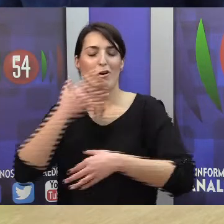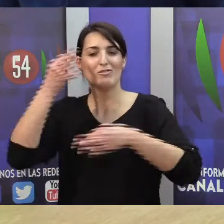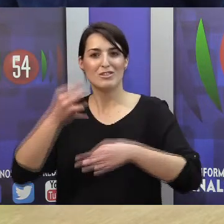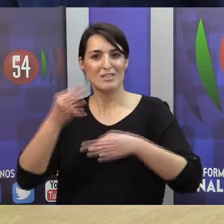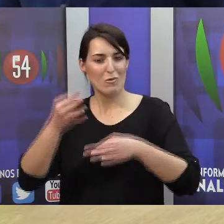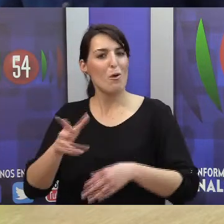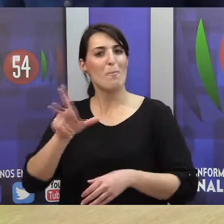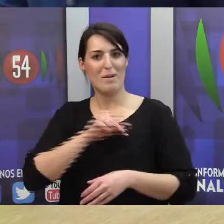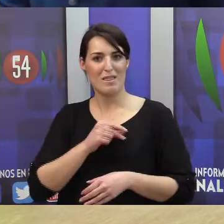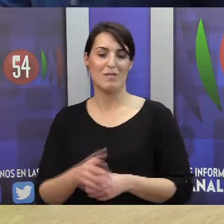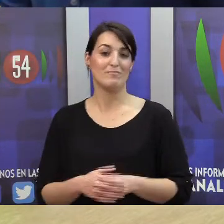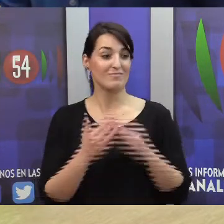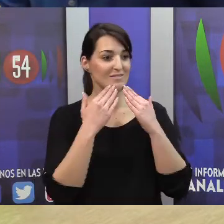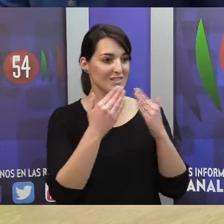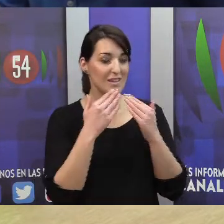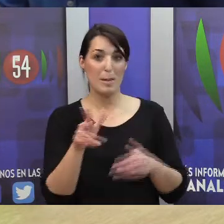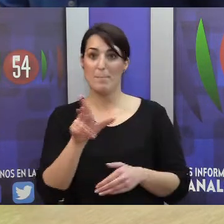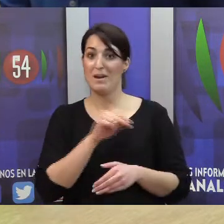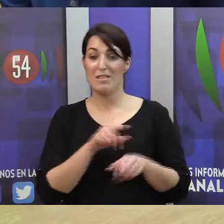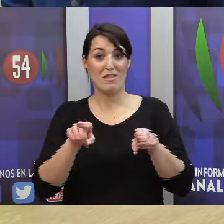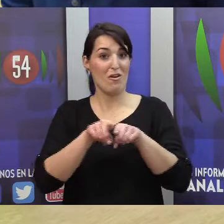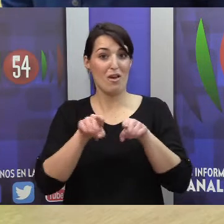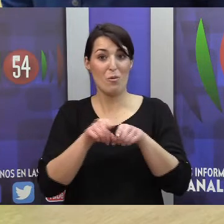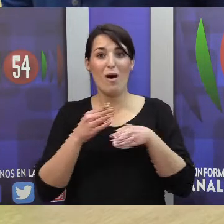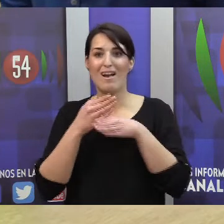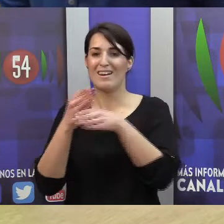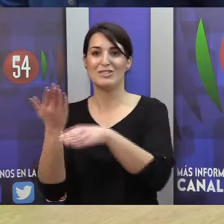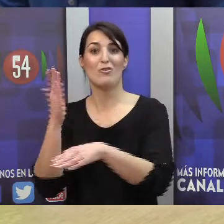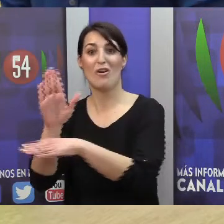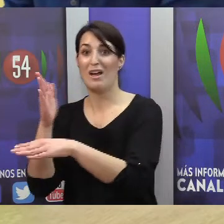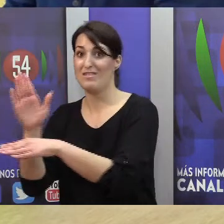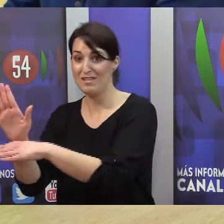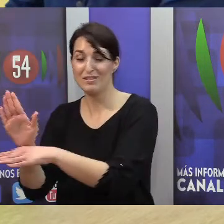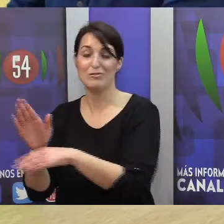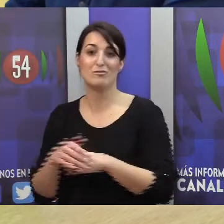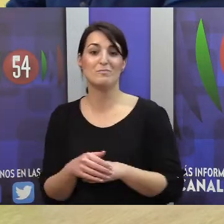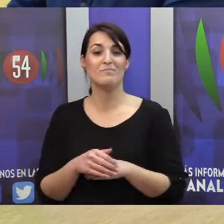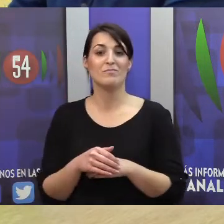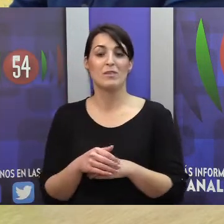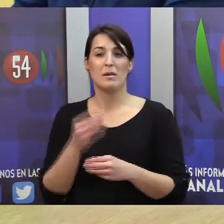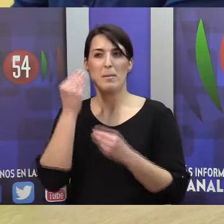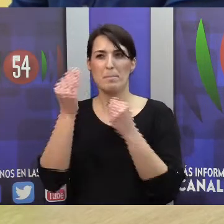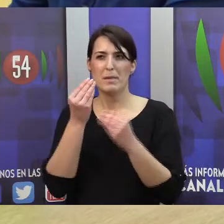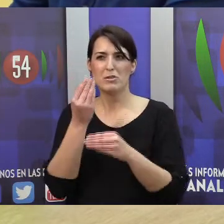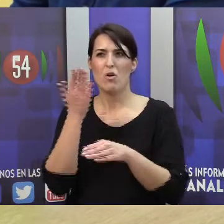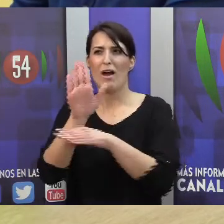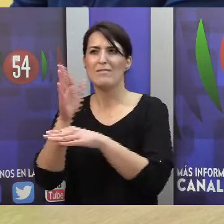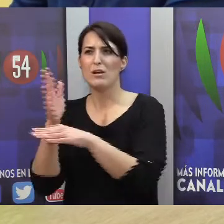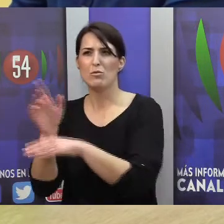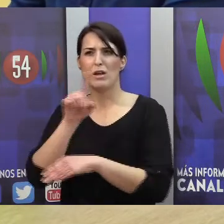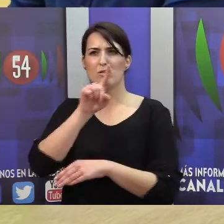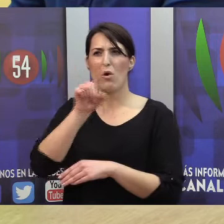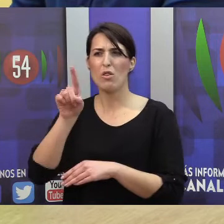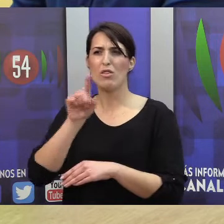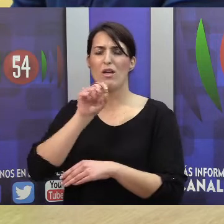Gracias, bueno tan merecido como el resto de los candidatos imagino, hay tanta, creo que había como 11 o 12 candidaturas que